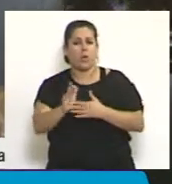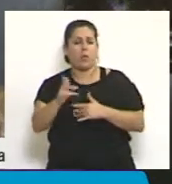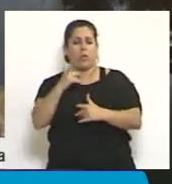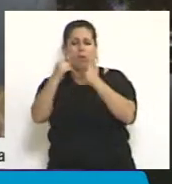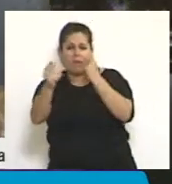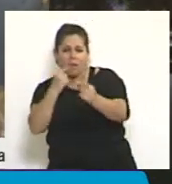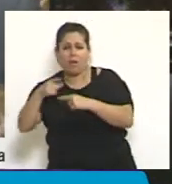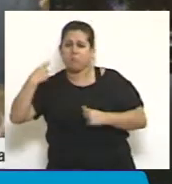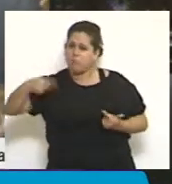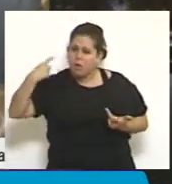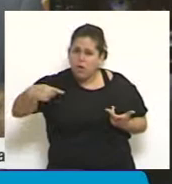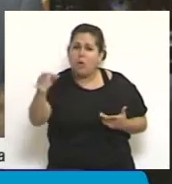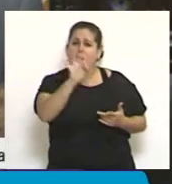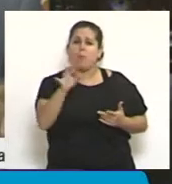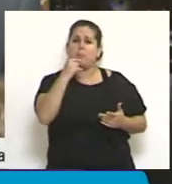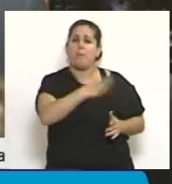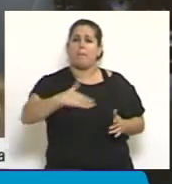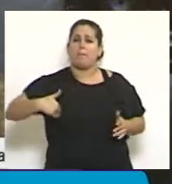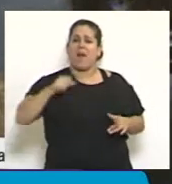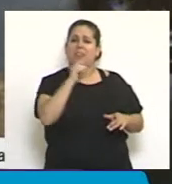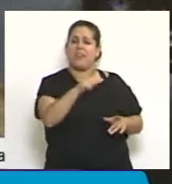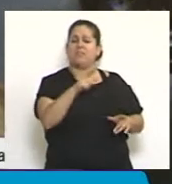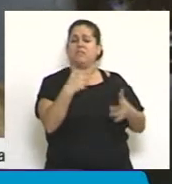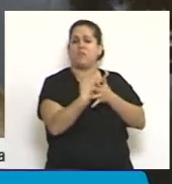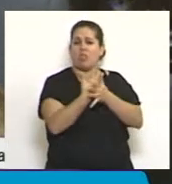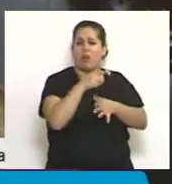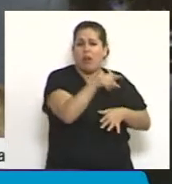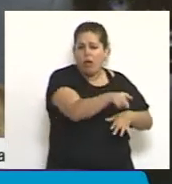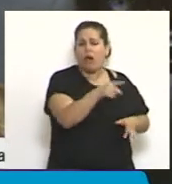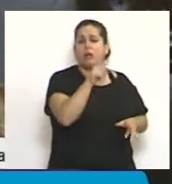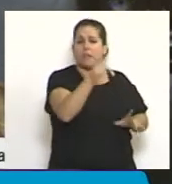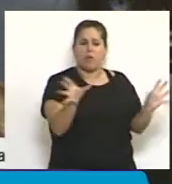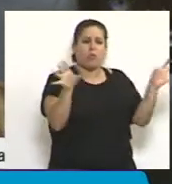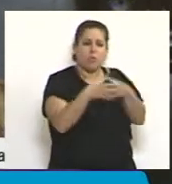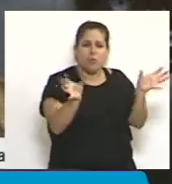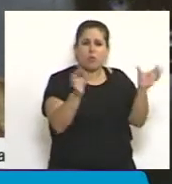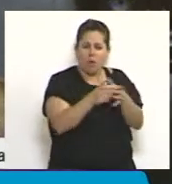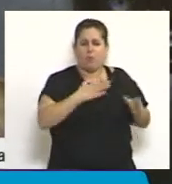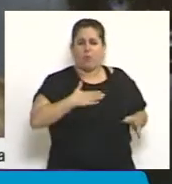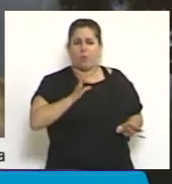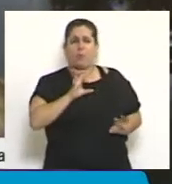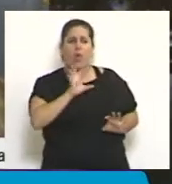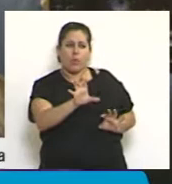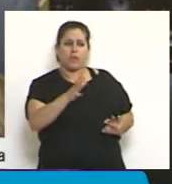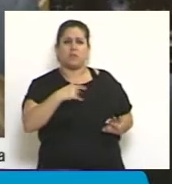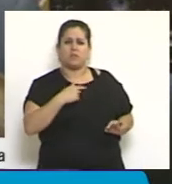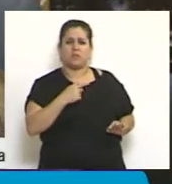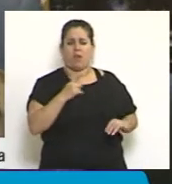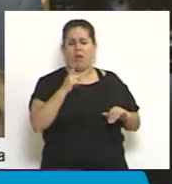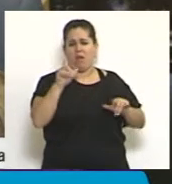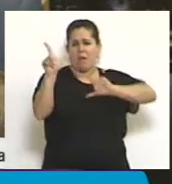Madres del Dolor, que las hemos visto en mi provincia y han salido y han sido titulares en los medios de todo el país.